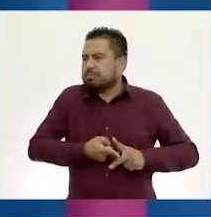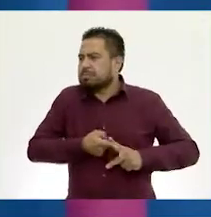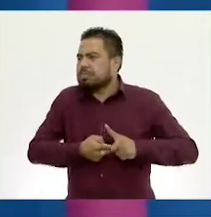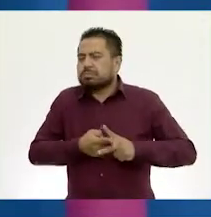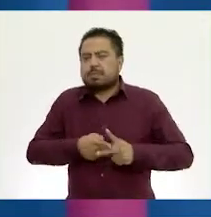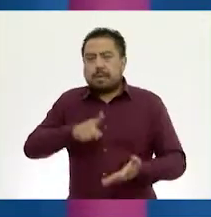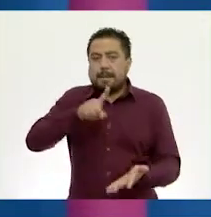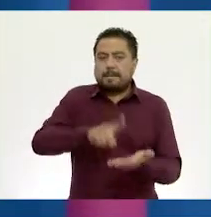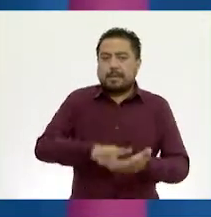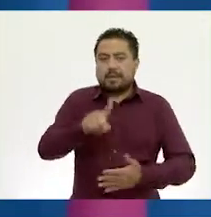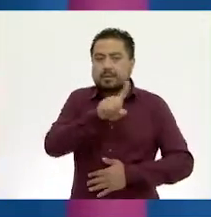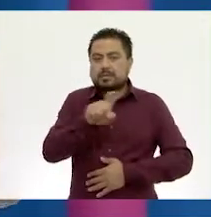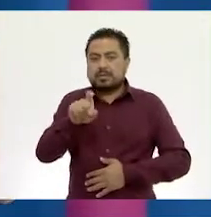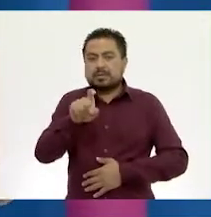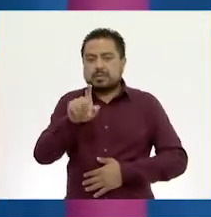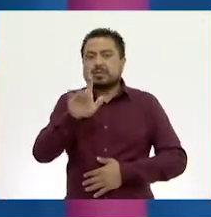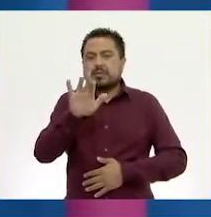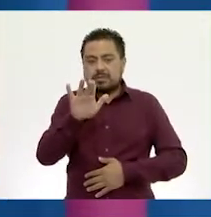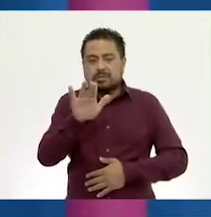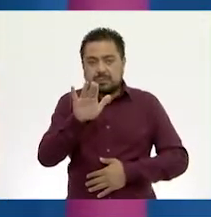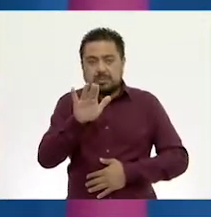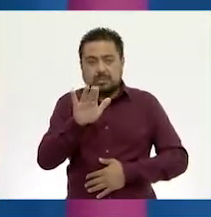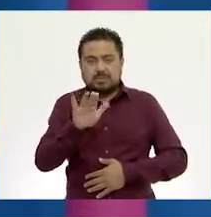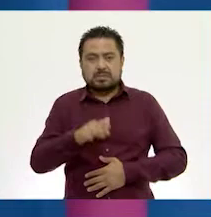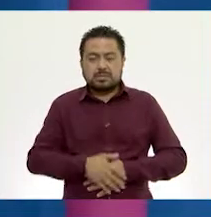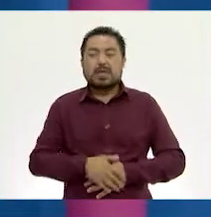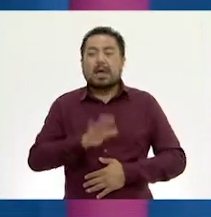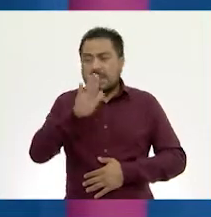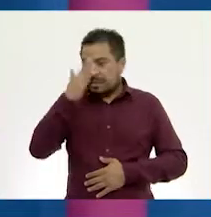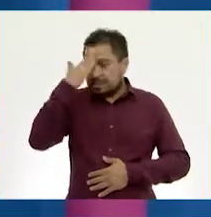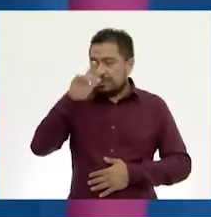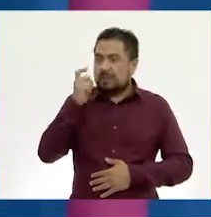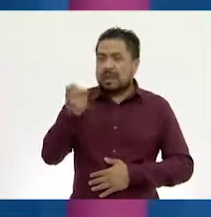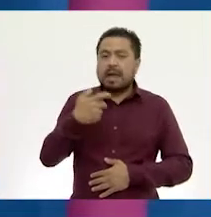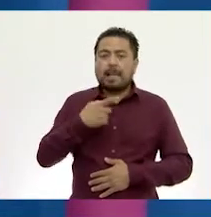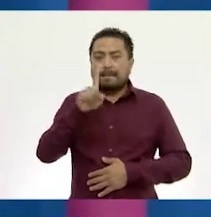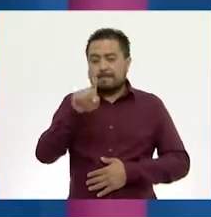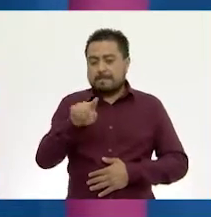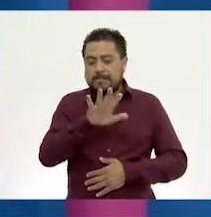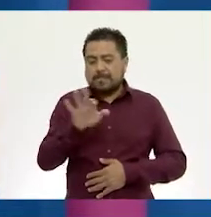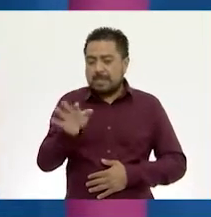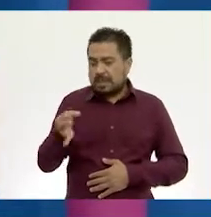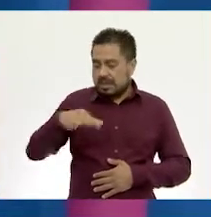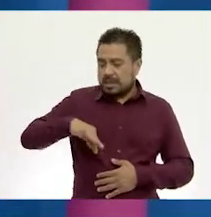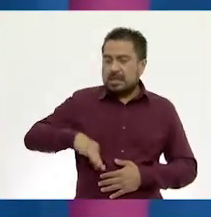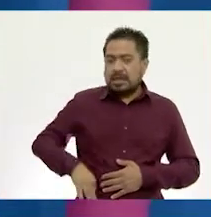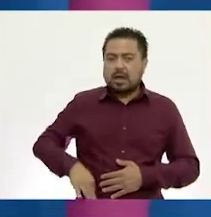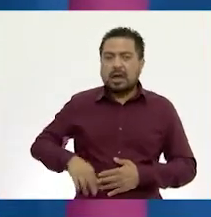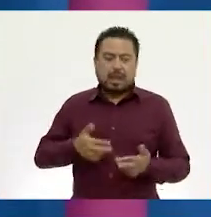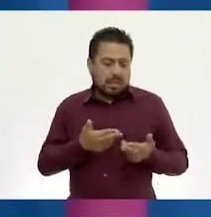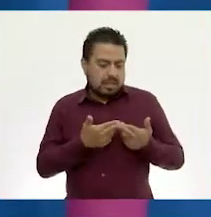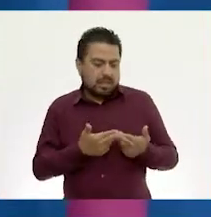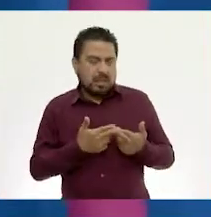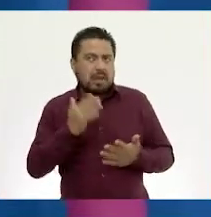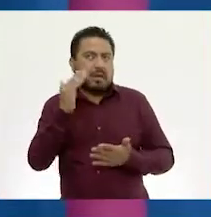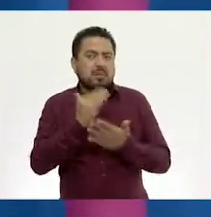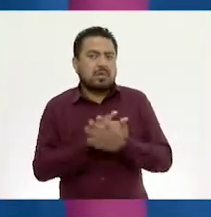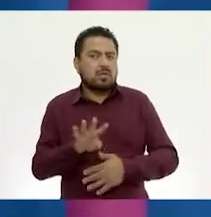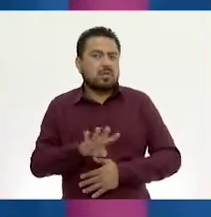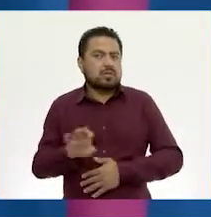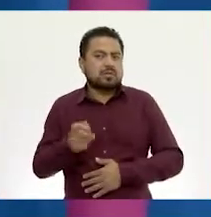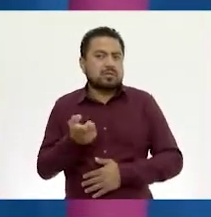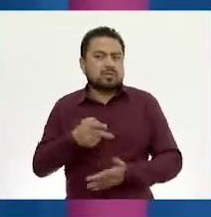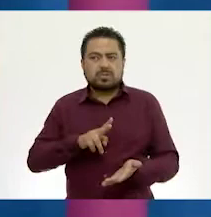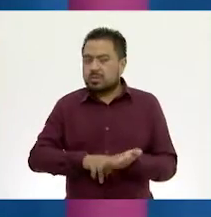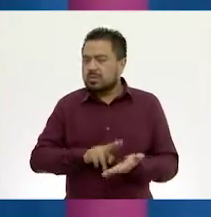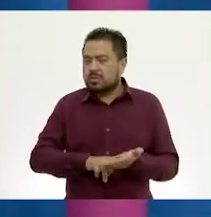1,105 pesos. Entonces, si la señora lleva 1,500, le sobraría menos de 400